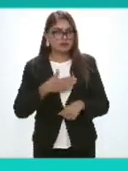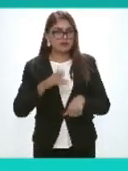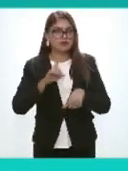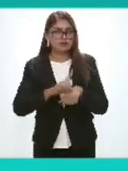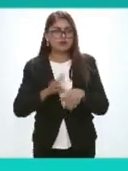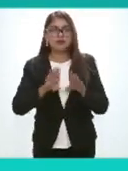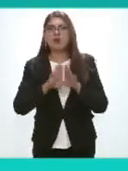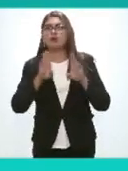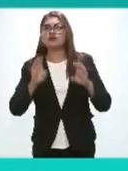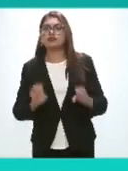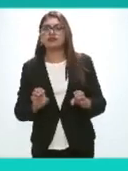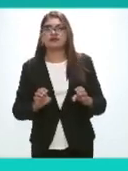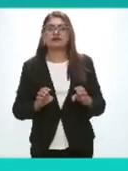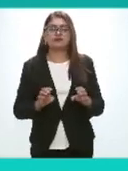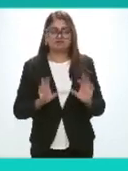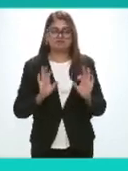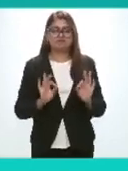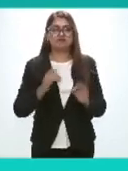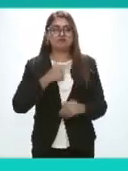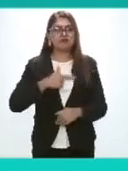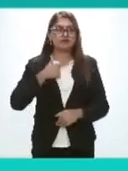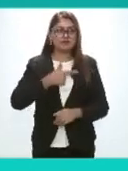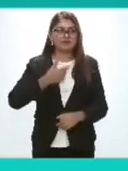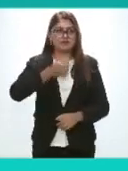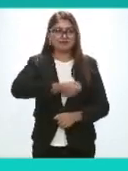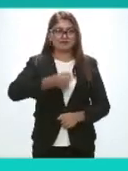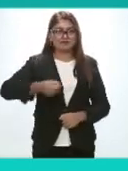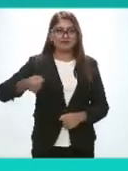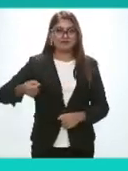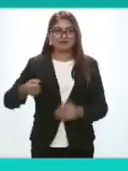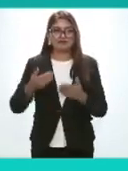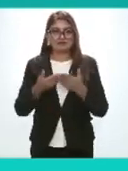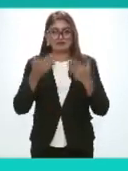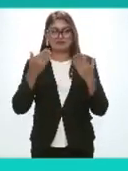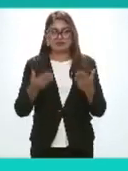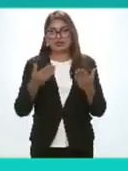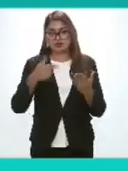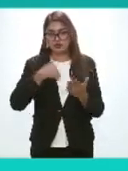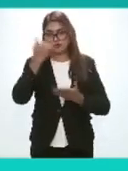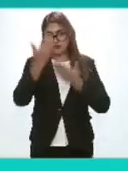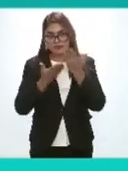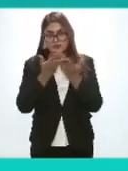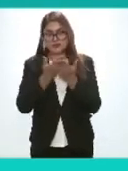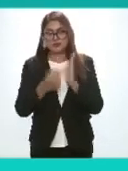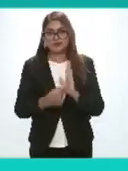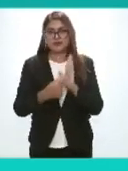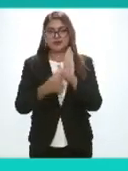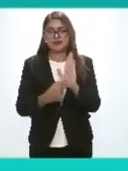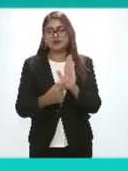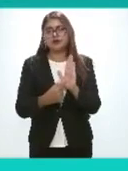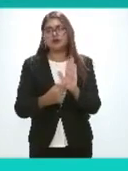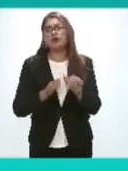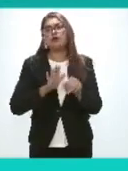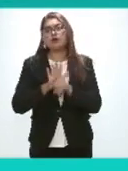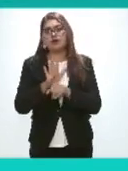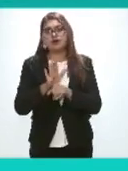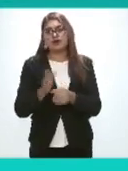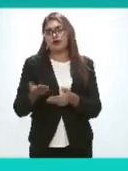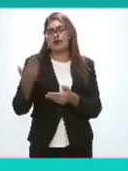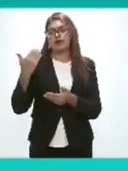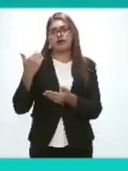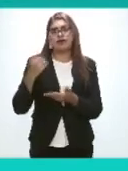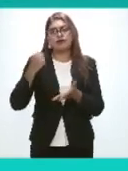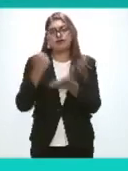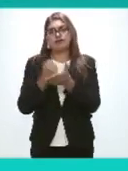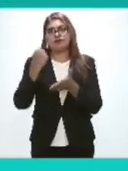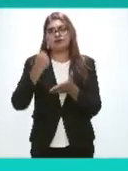días ¿cómo están? un gusto saludarles pues este pongo a su consideración la propuesta ya aprobada